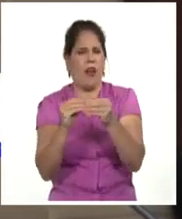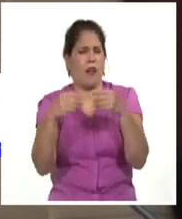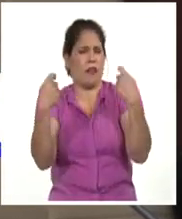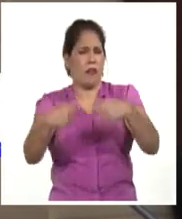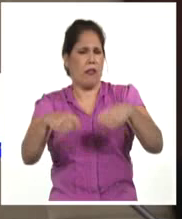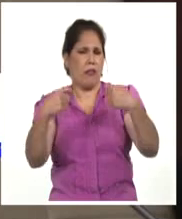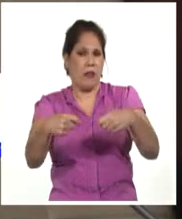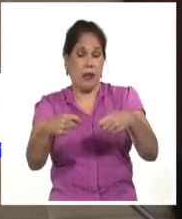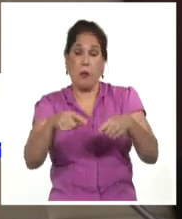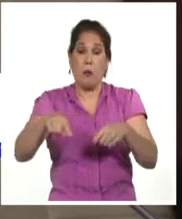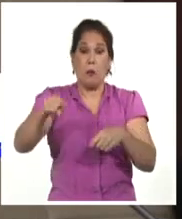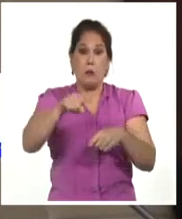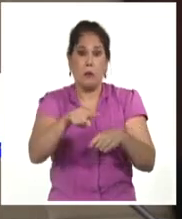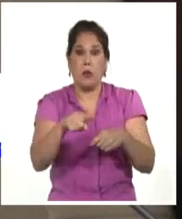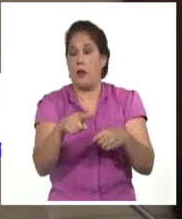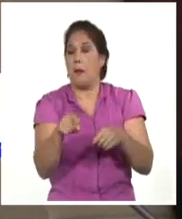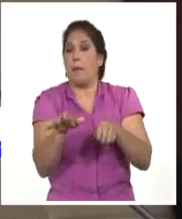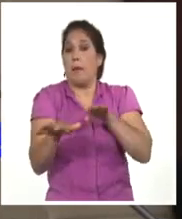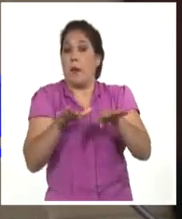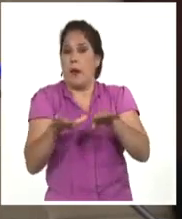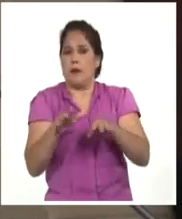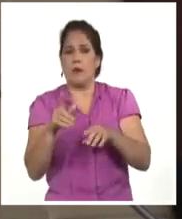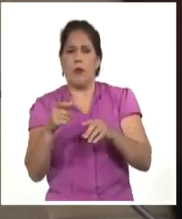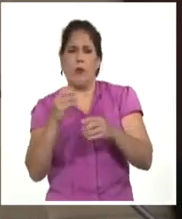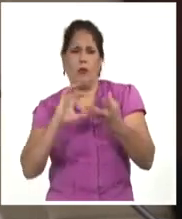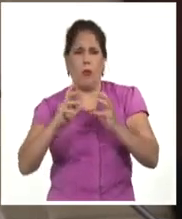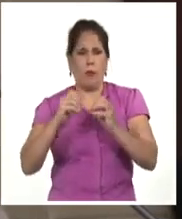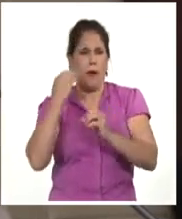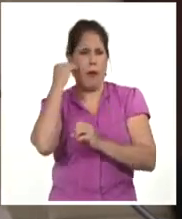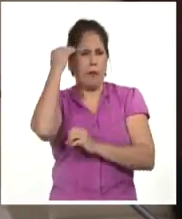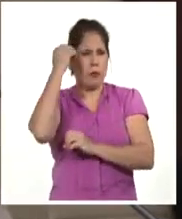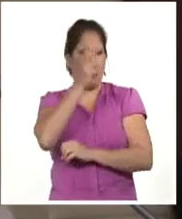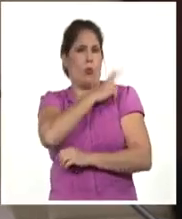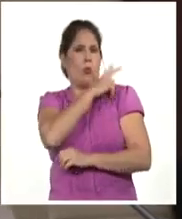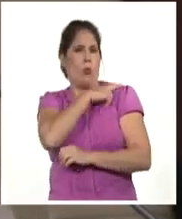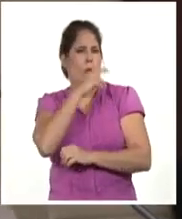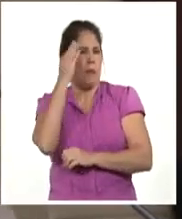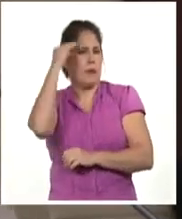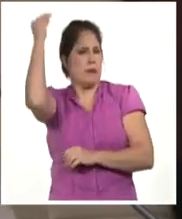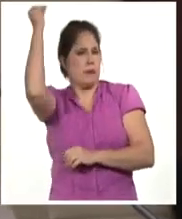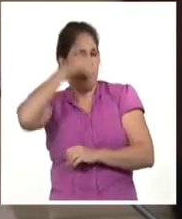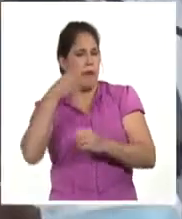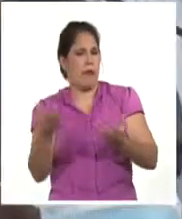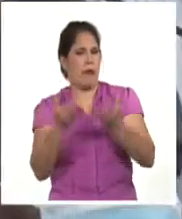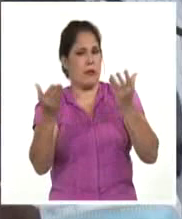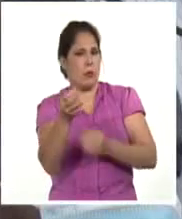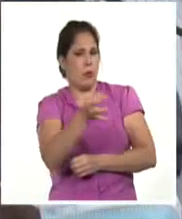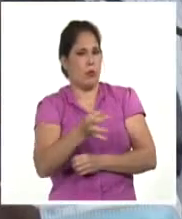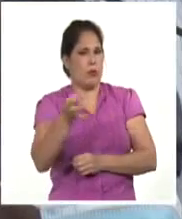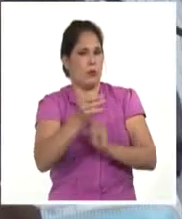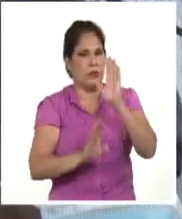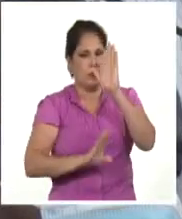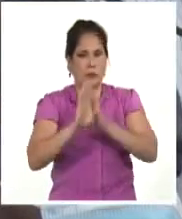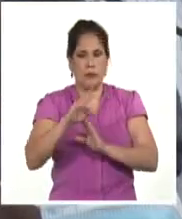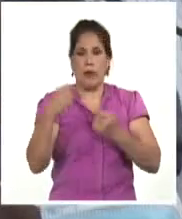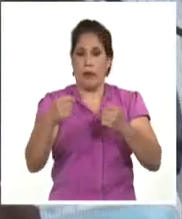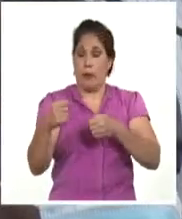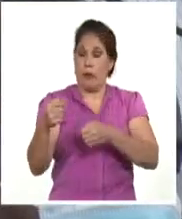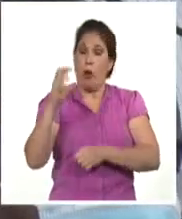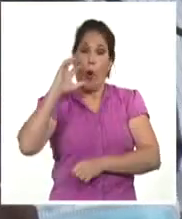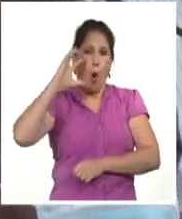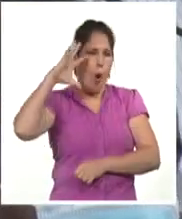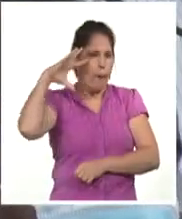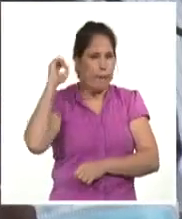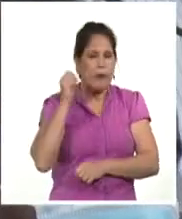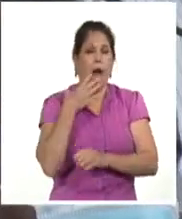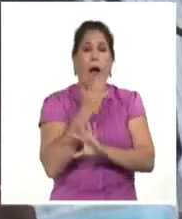correspondencia con la preparación y con la capacitación de cuadros para el desarrollo de los municipios. La comprensión de la exigencia